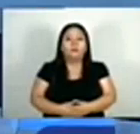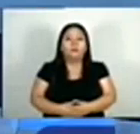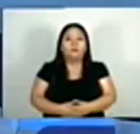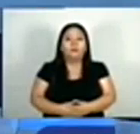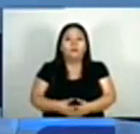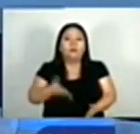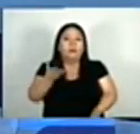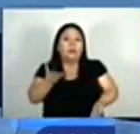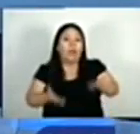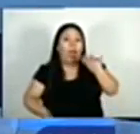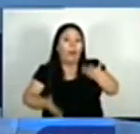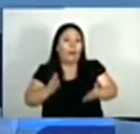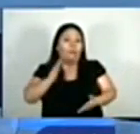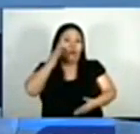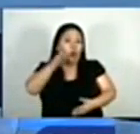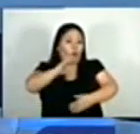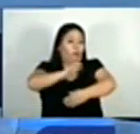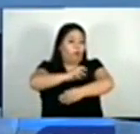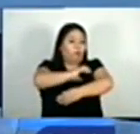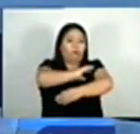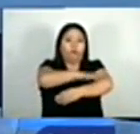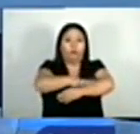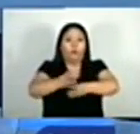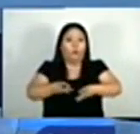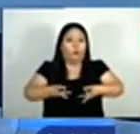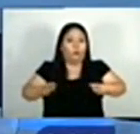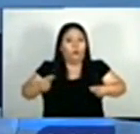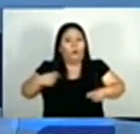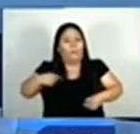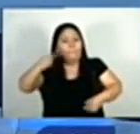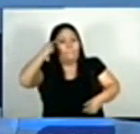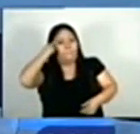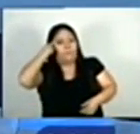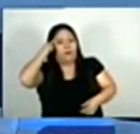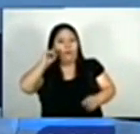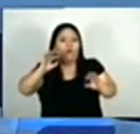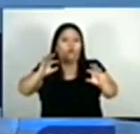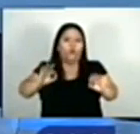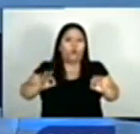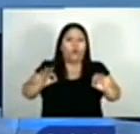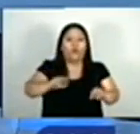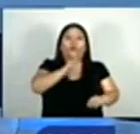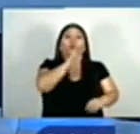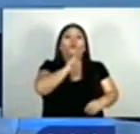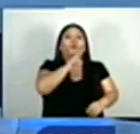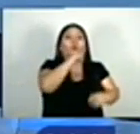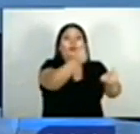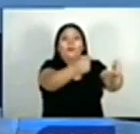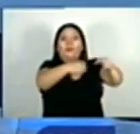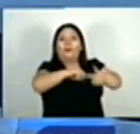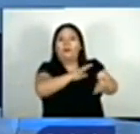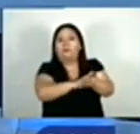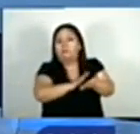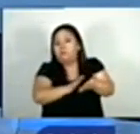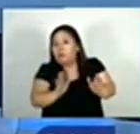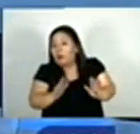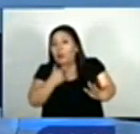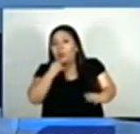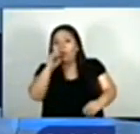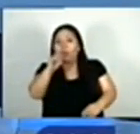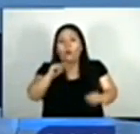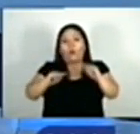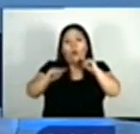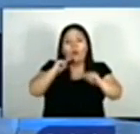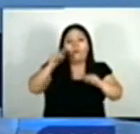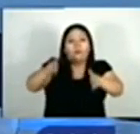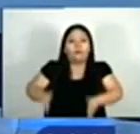Ante un posible desabastecimiento, las autoridades se plantean importar verduras de Honduras. Veamos qué fue lo que dijo el titular de